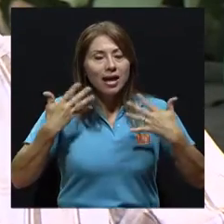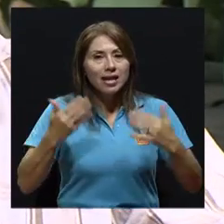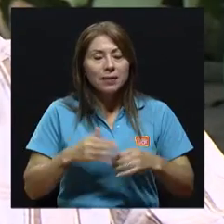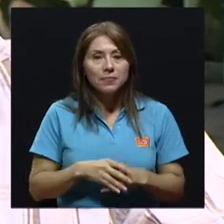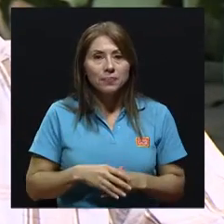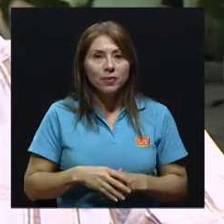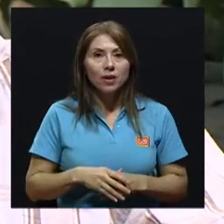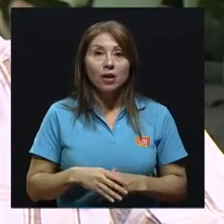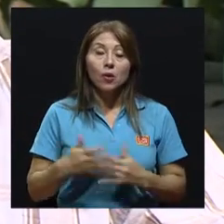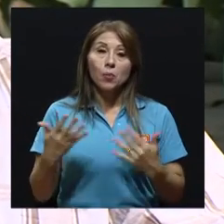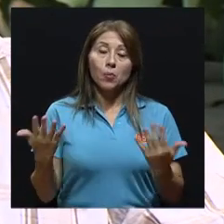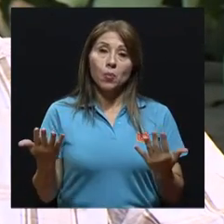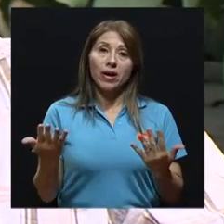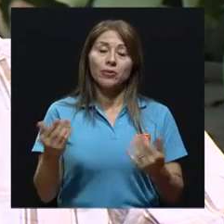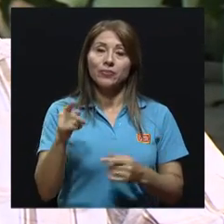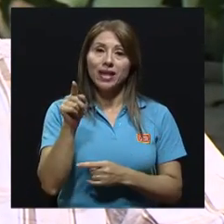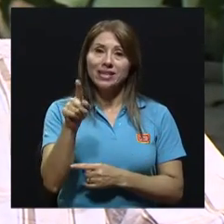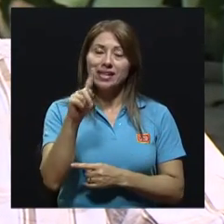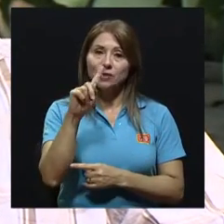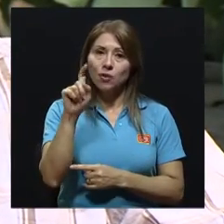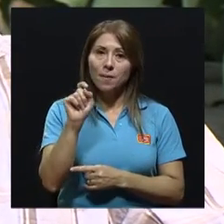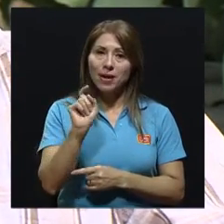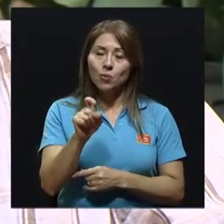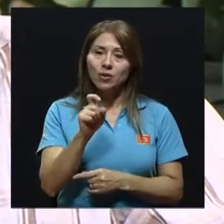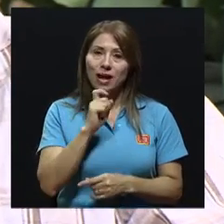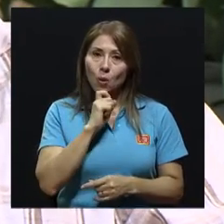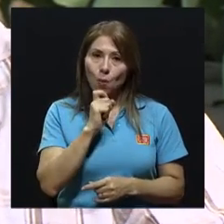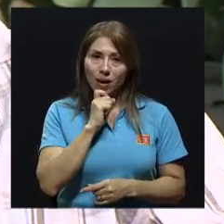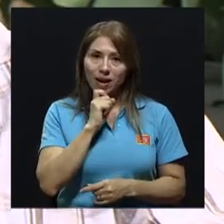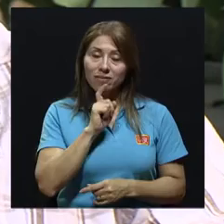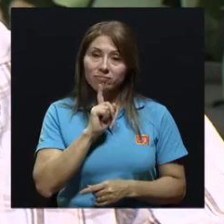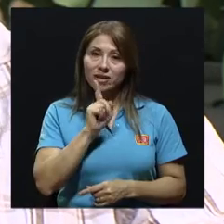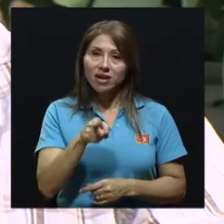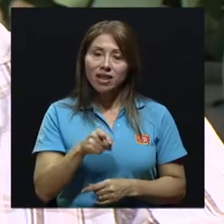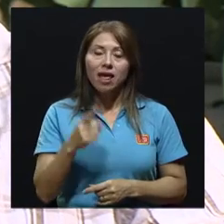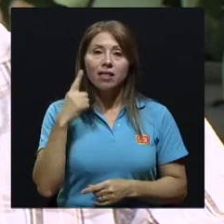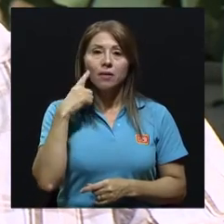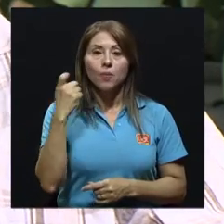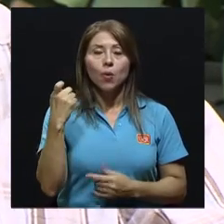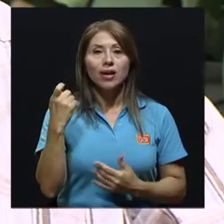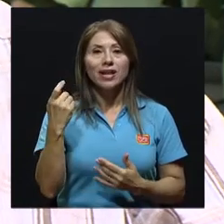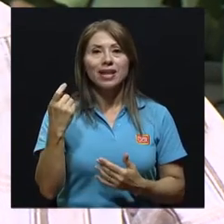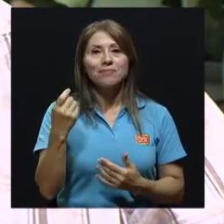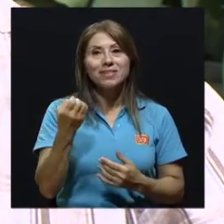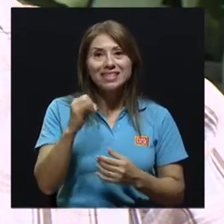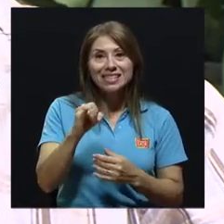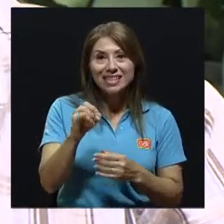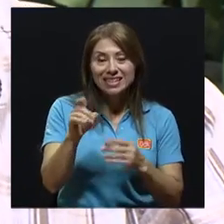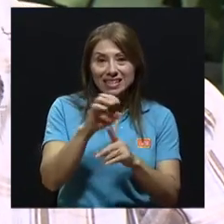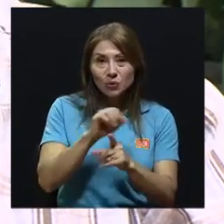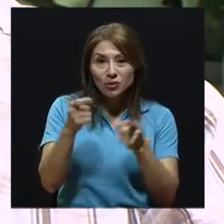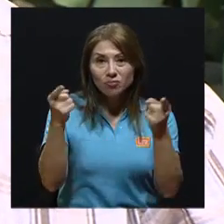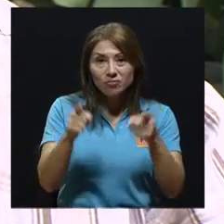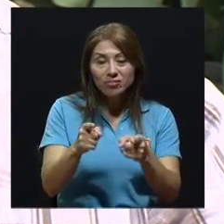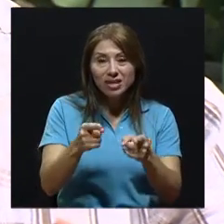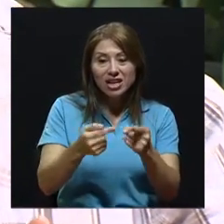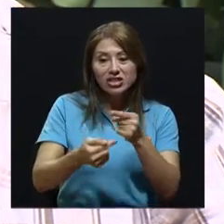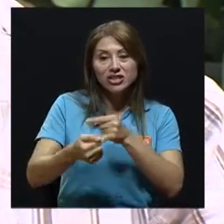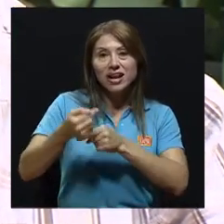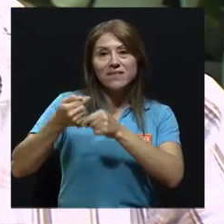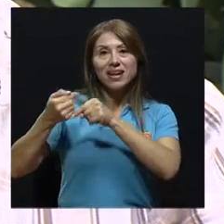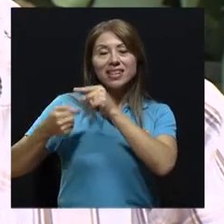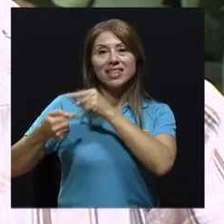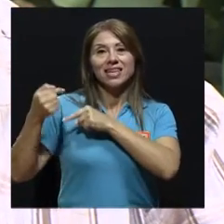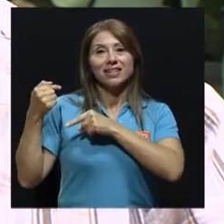Bueno, es una pregunta compleja, es una pregunta compleja en realidad, porque revertir un 100% es